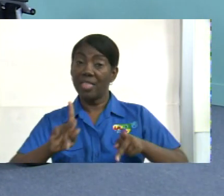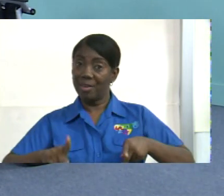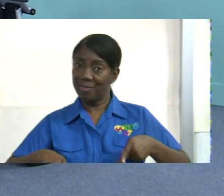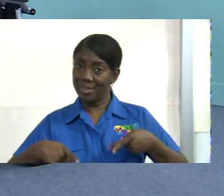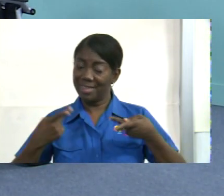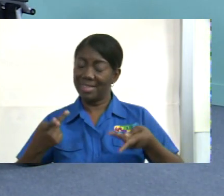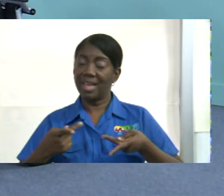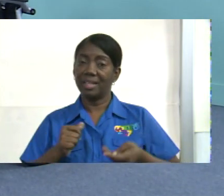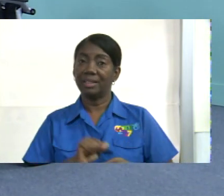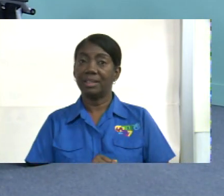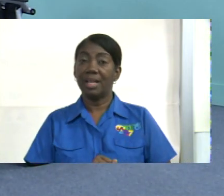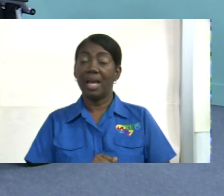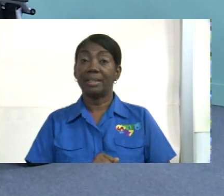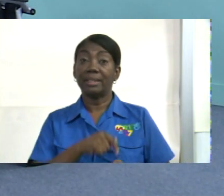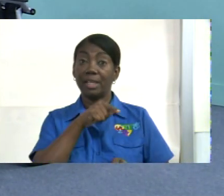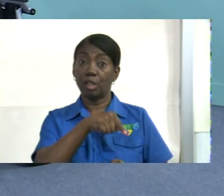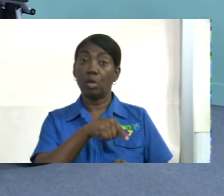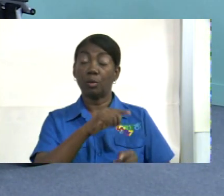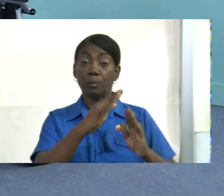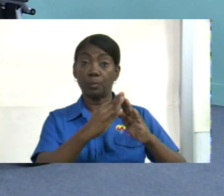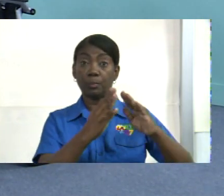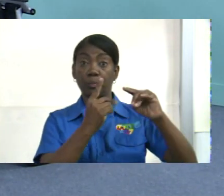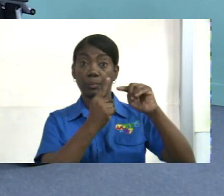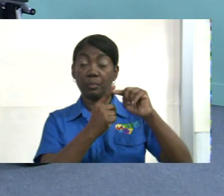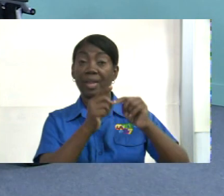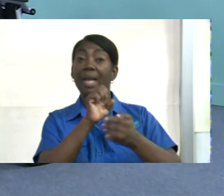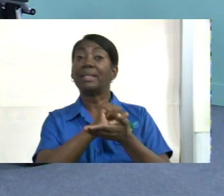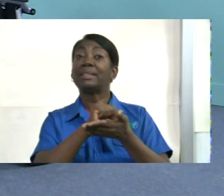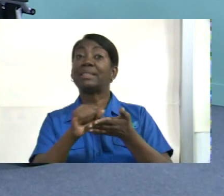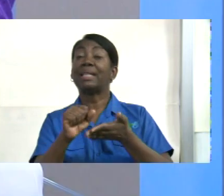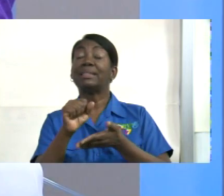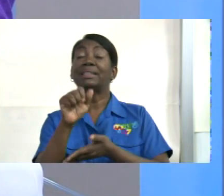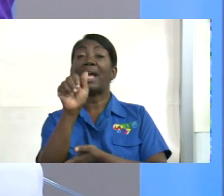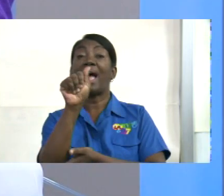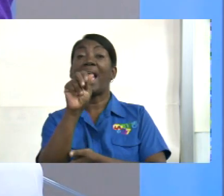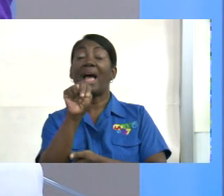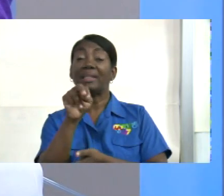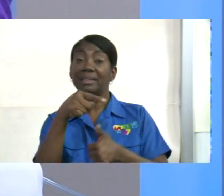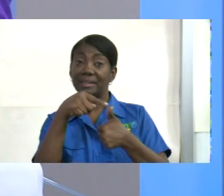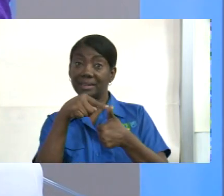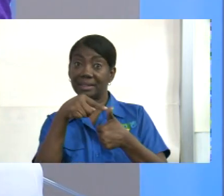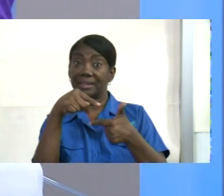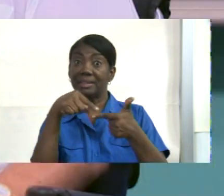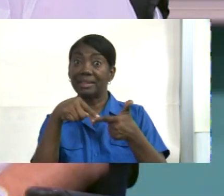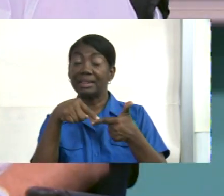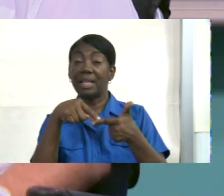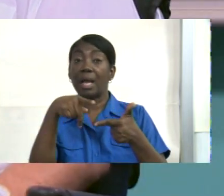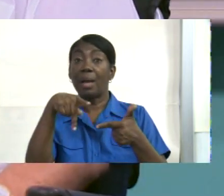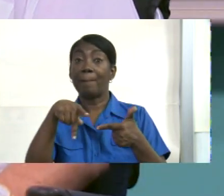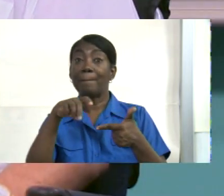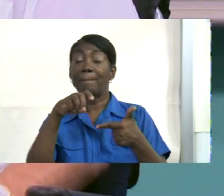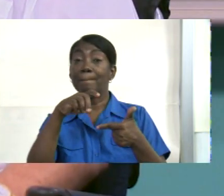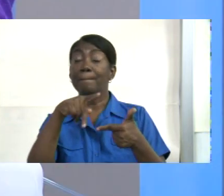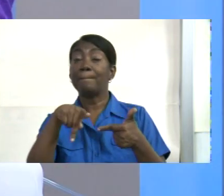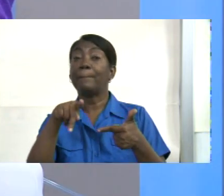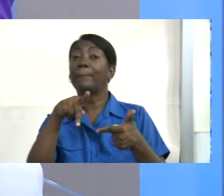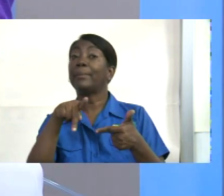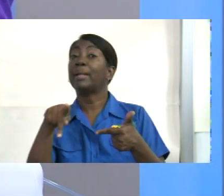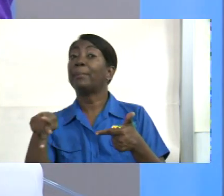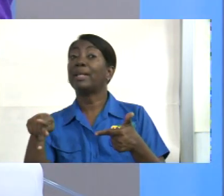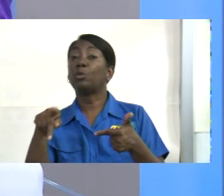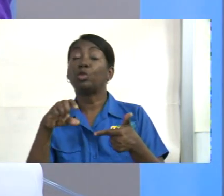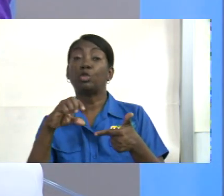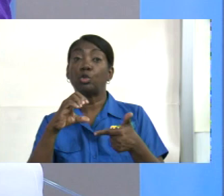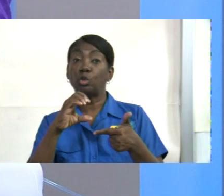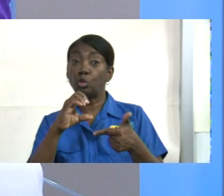ha sido párroco en la parroquia de Santa Ana Guadalupe Perpetuo Socorro Santa Marta y ahora